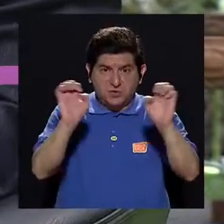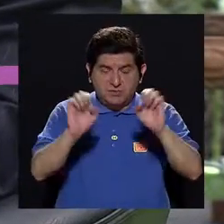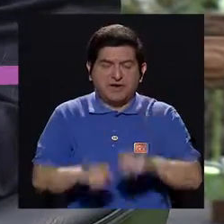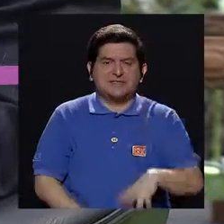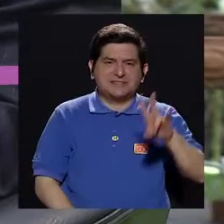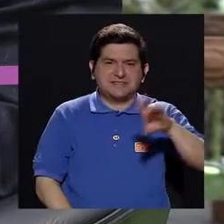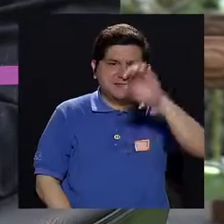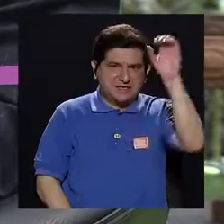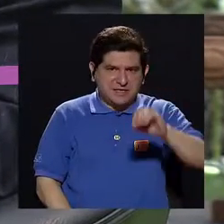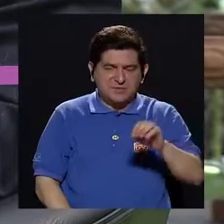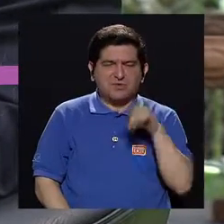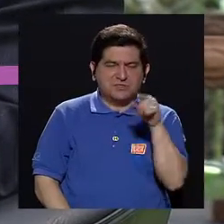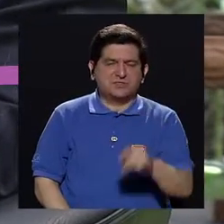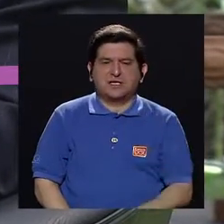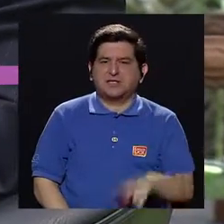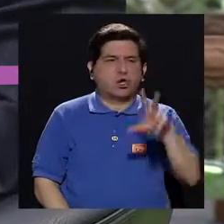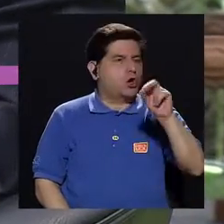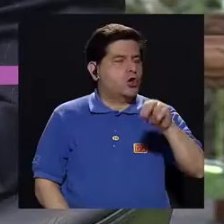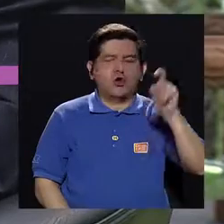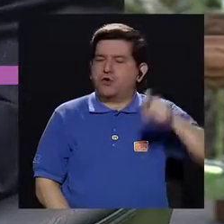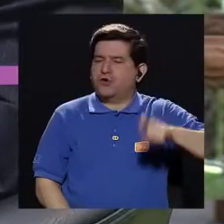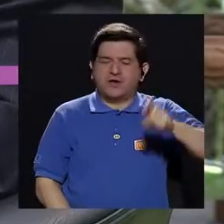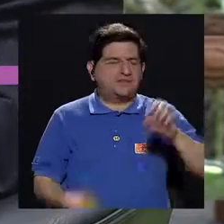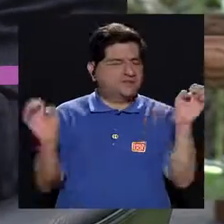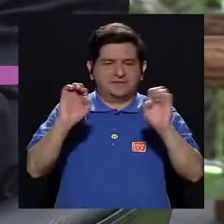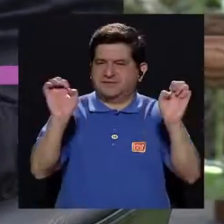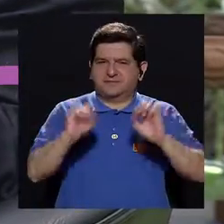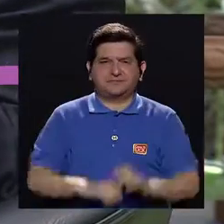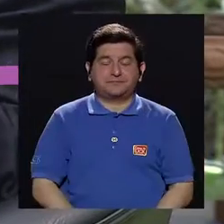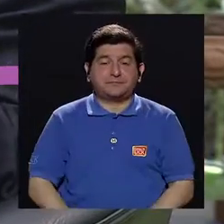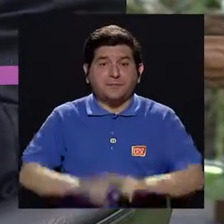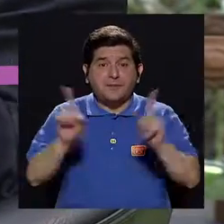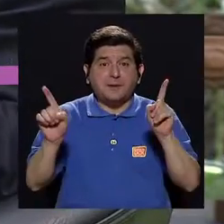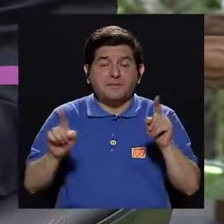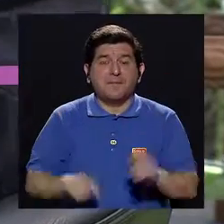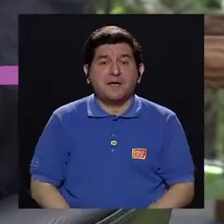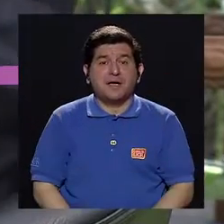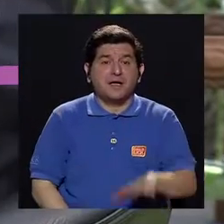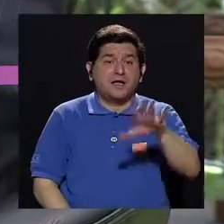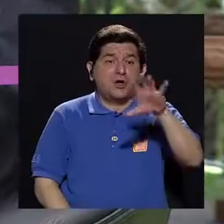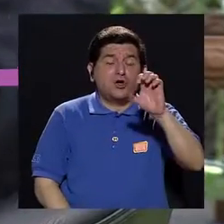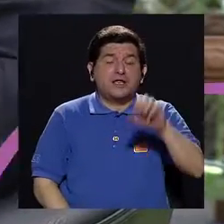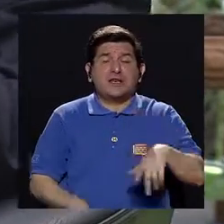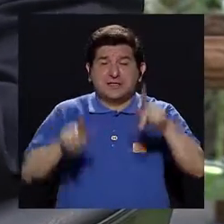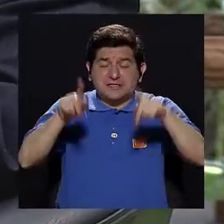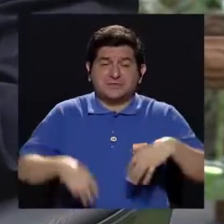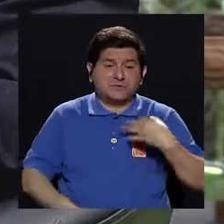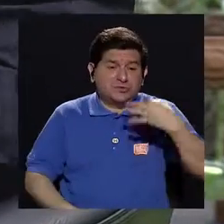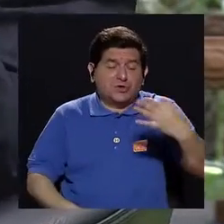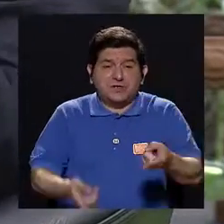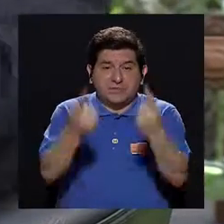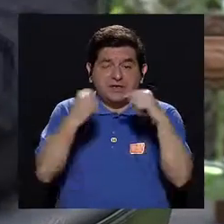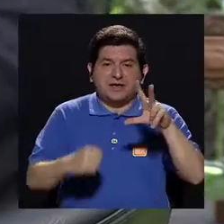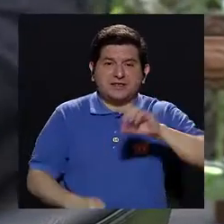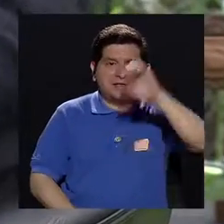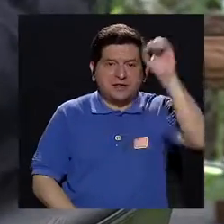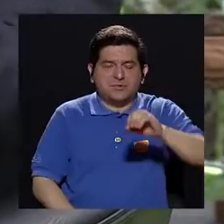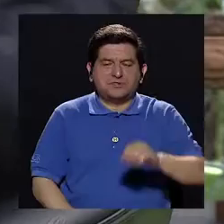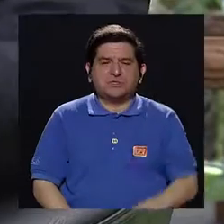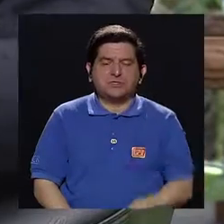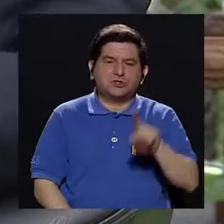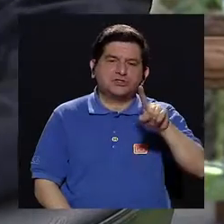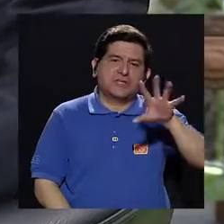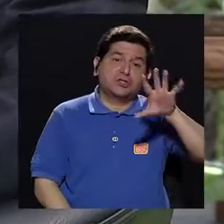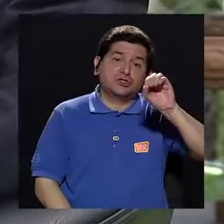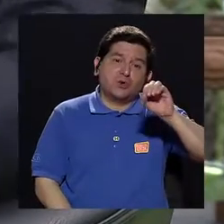emergencias y el 70% se califican como no urgentes. Pero claro, cuando te llegan 500 diarios, el 30% son